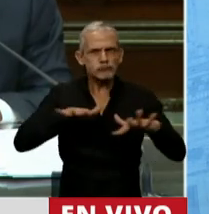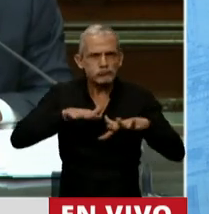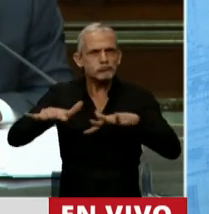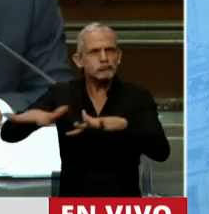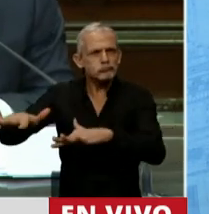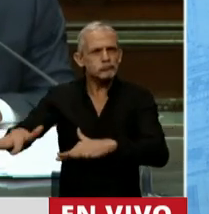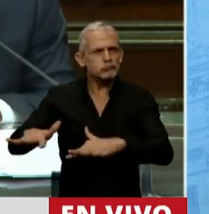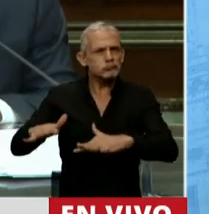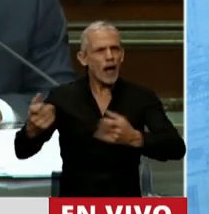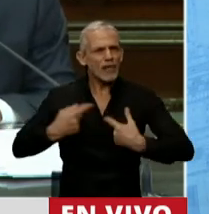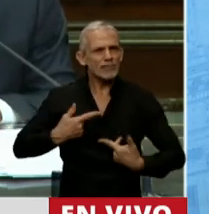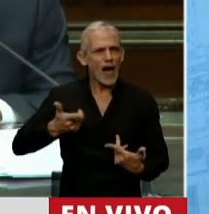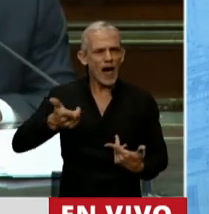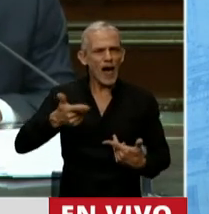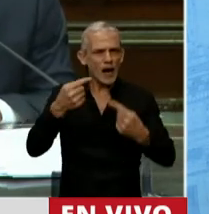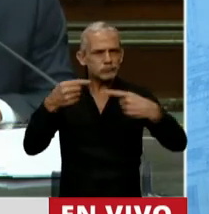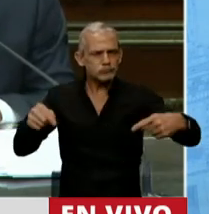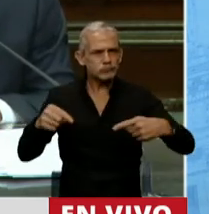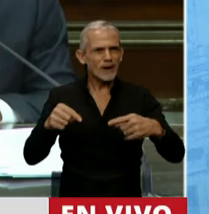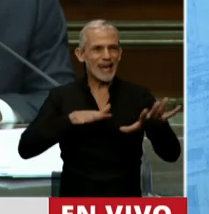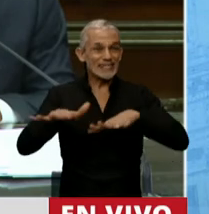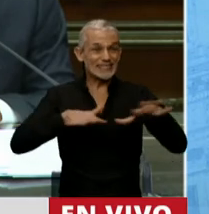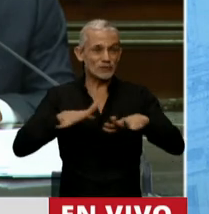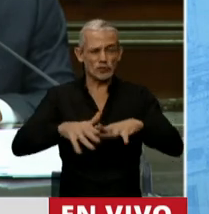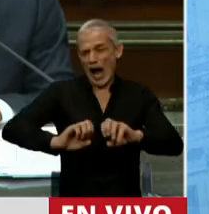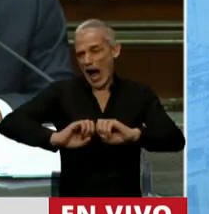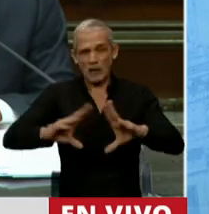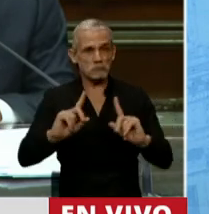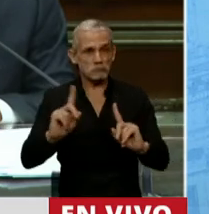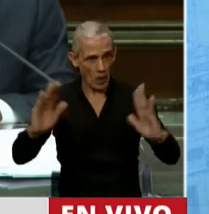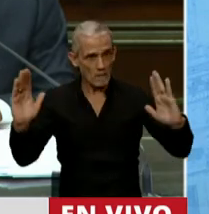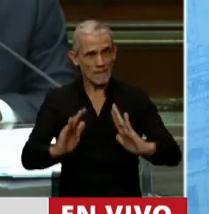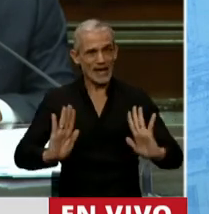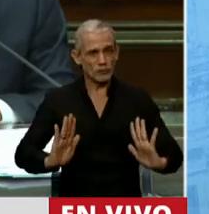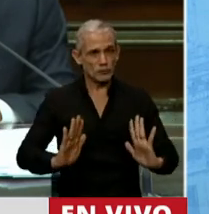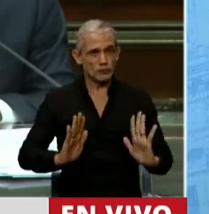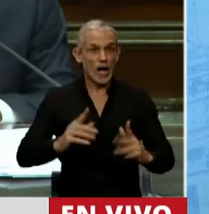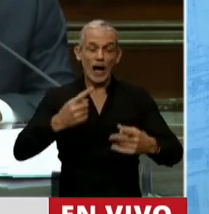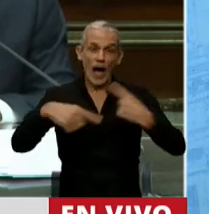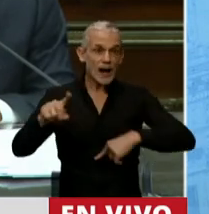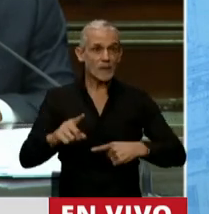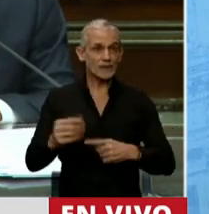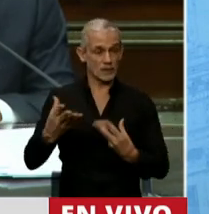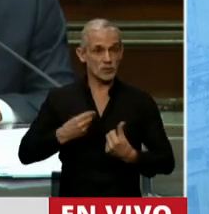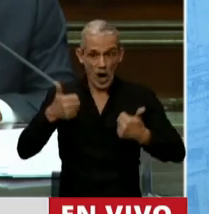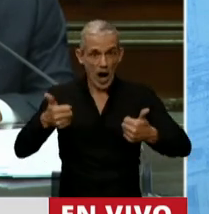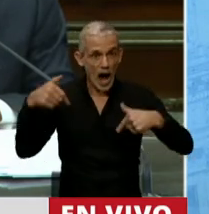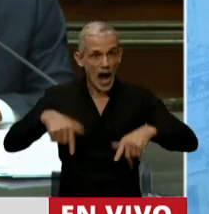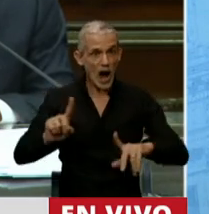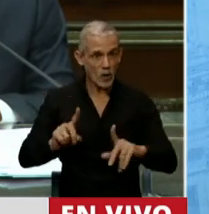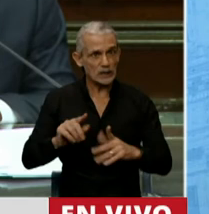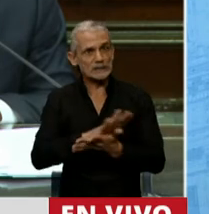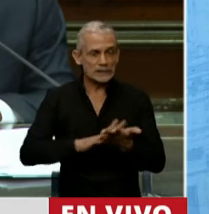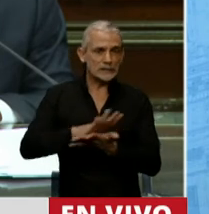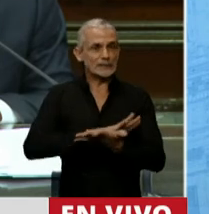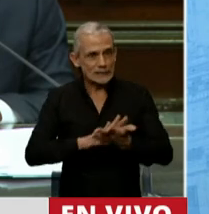posibilitado que la situación no fuera tan catastrófica, muy por el contrario, estamos paliando esta